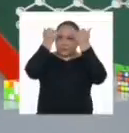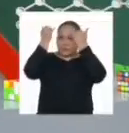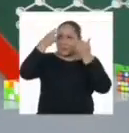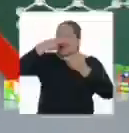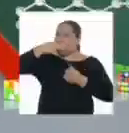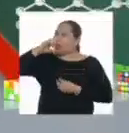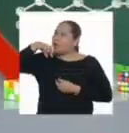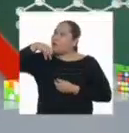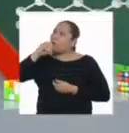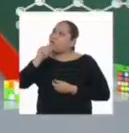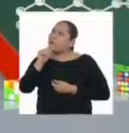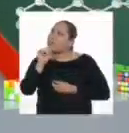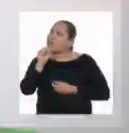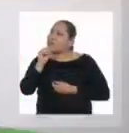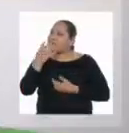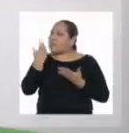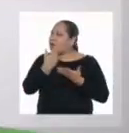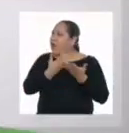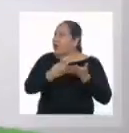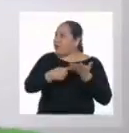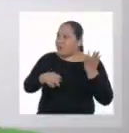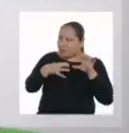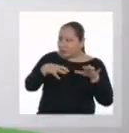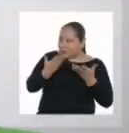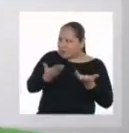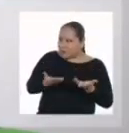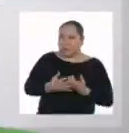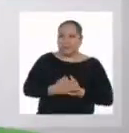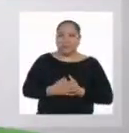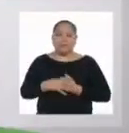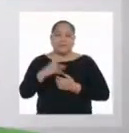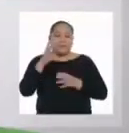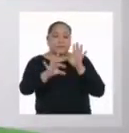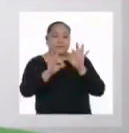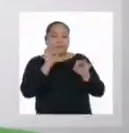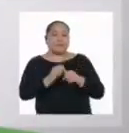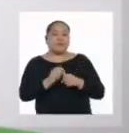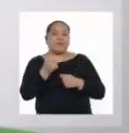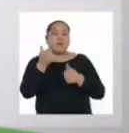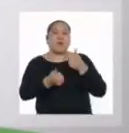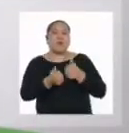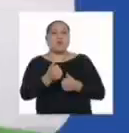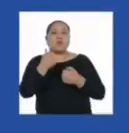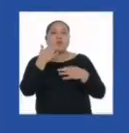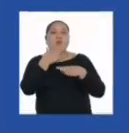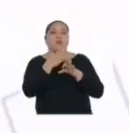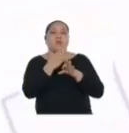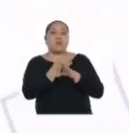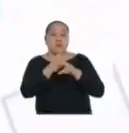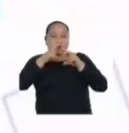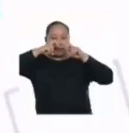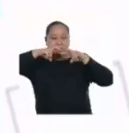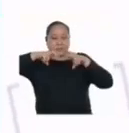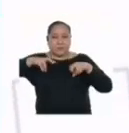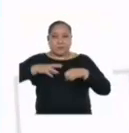hipótesis. ¿Qué toca hacer ahora? Nos toca identificar las variables de la indagación de acuerdo al problema.